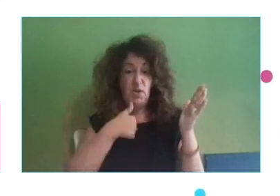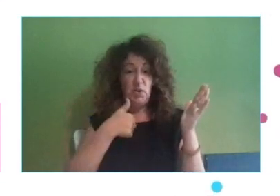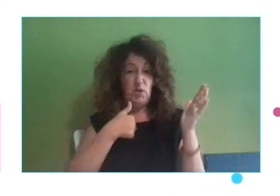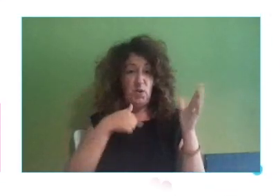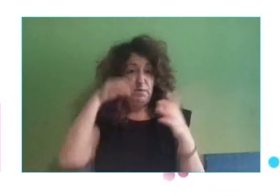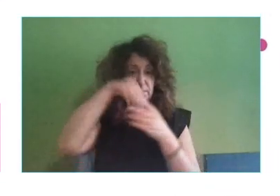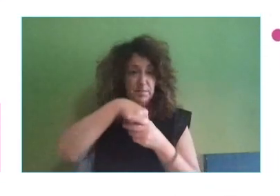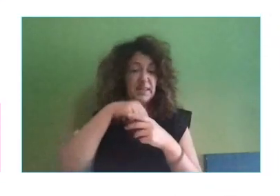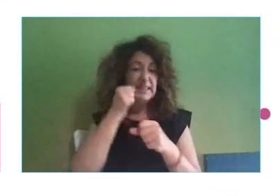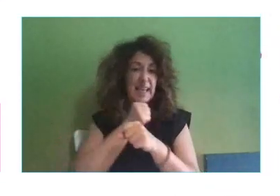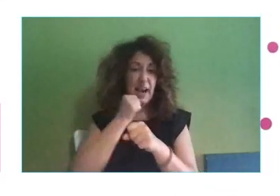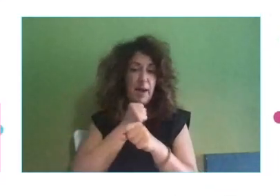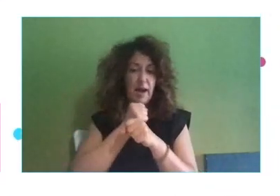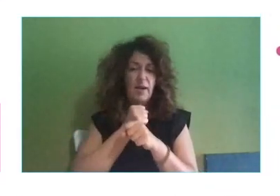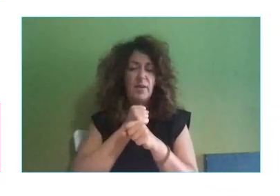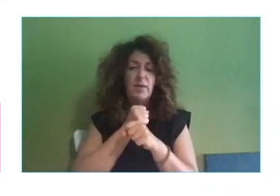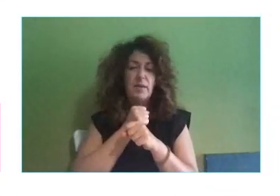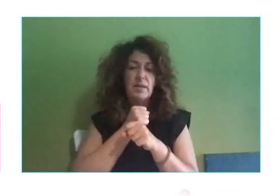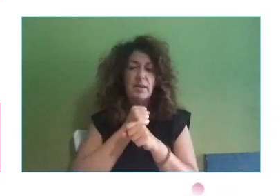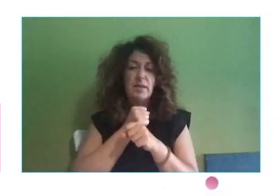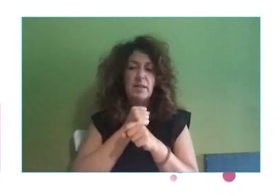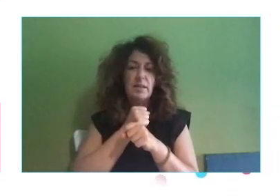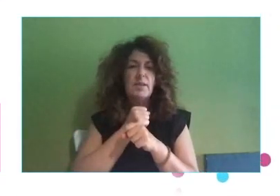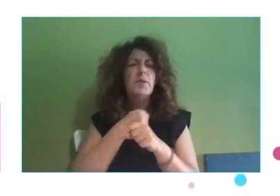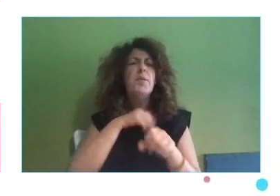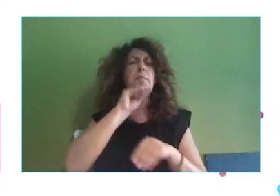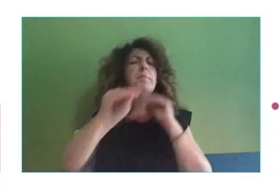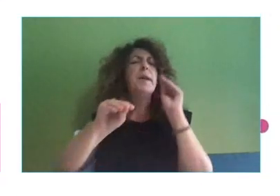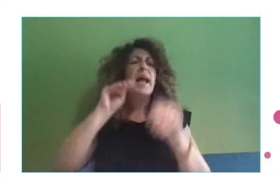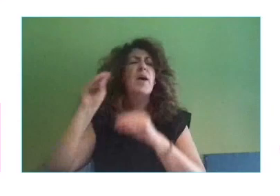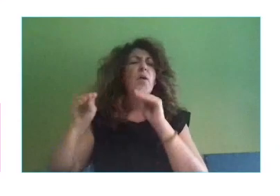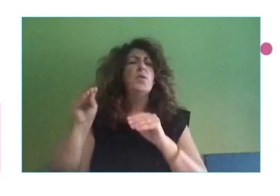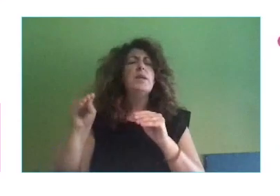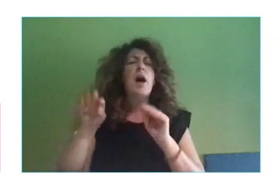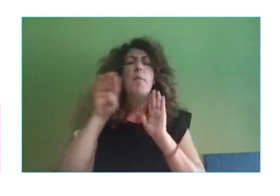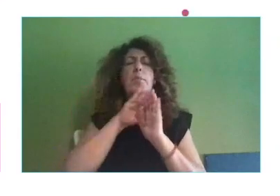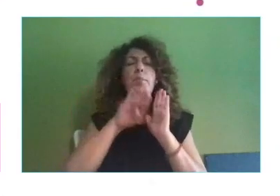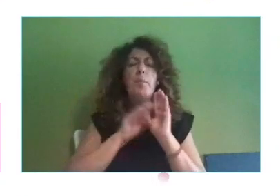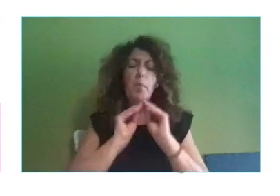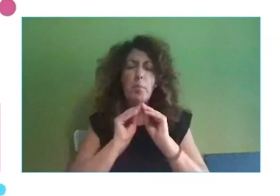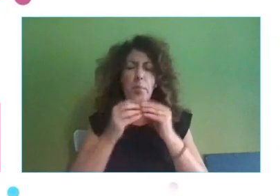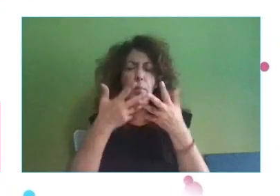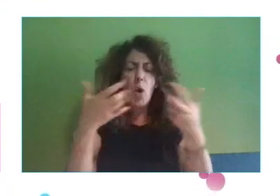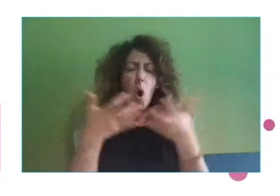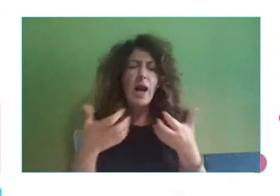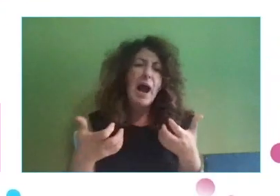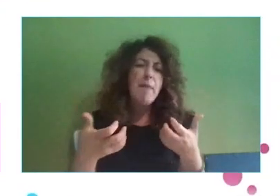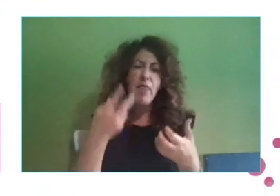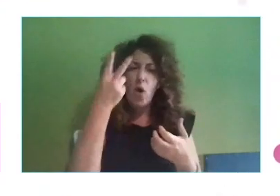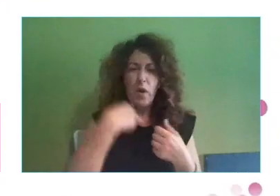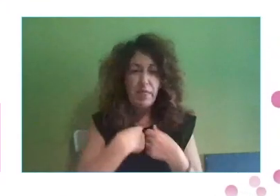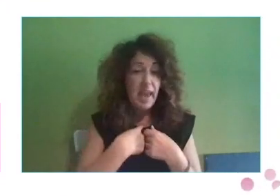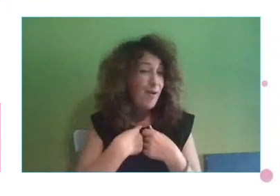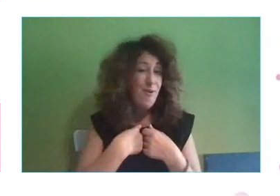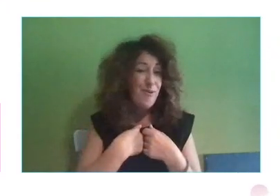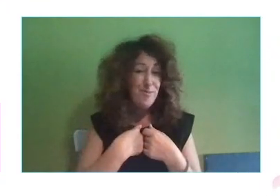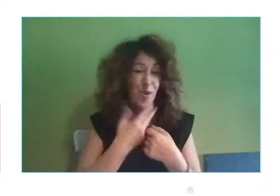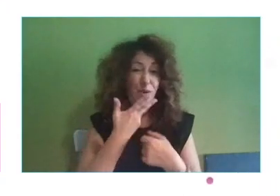quería preguntaros cuántos programadores ciegos conocéis. Hay muy poquitos, especialmente en España, pero